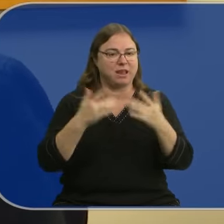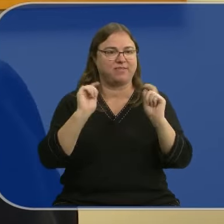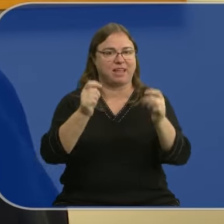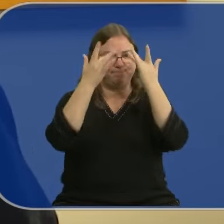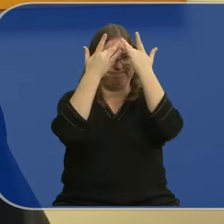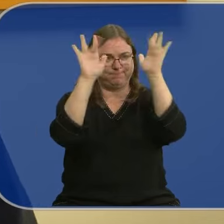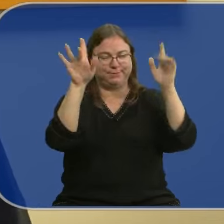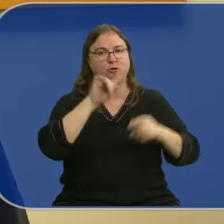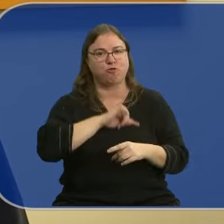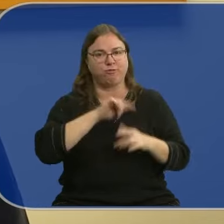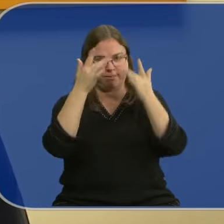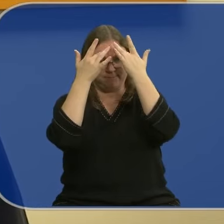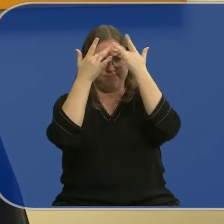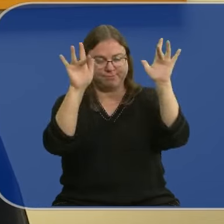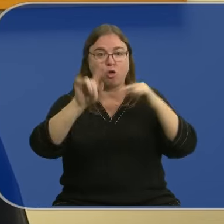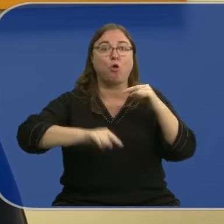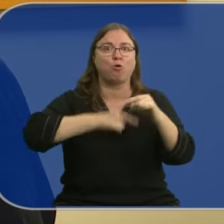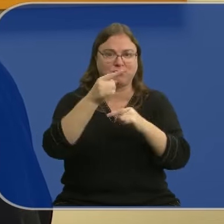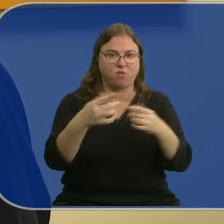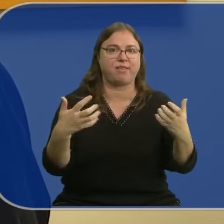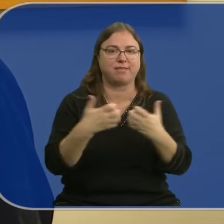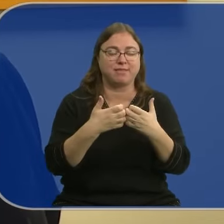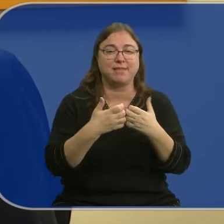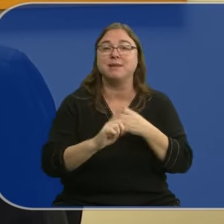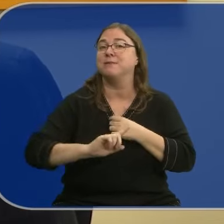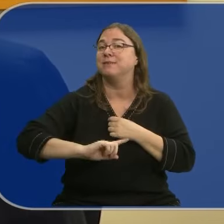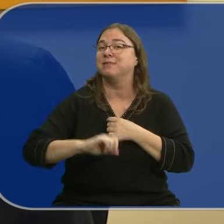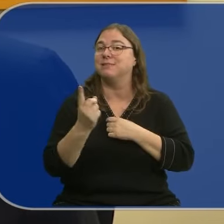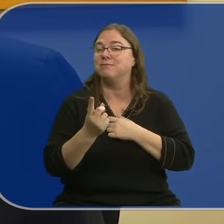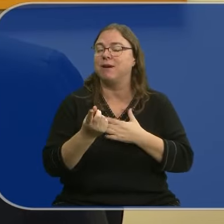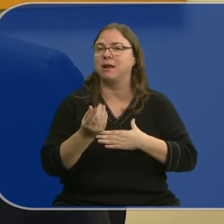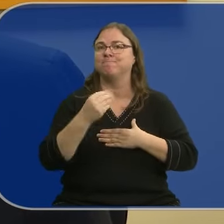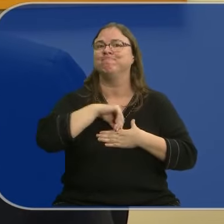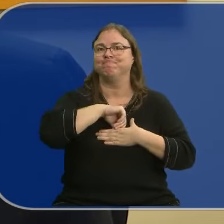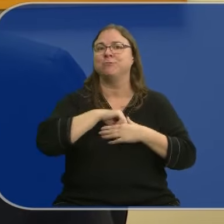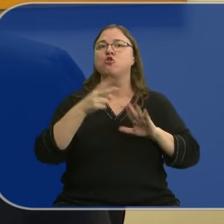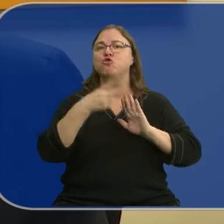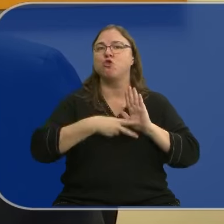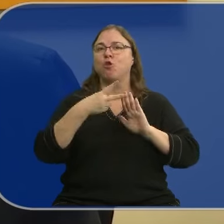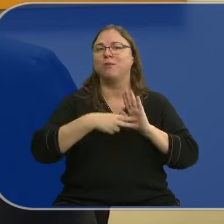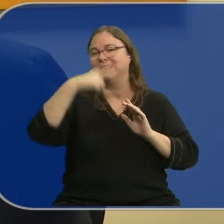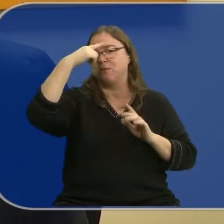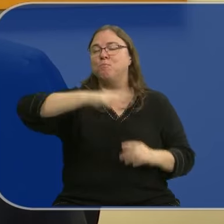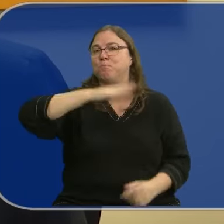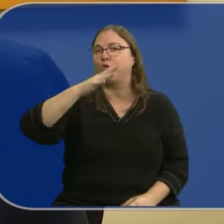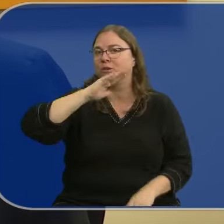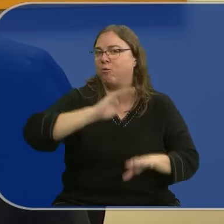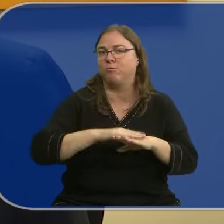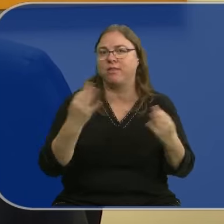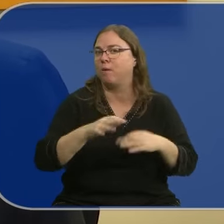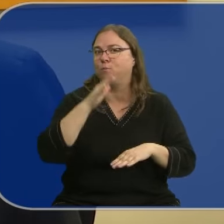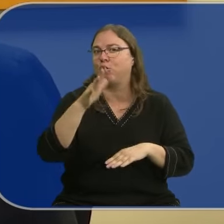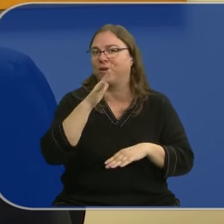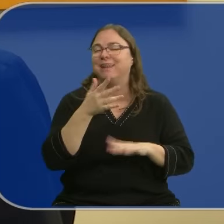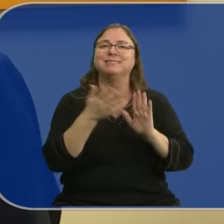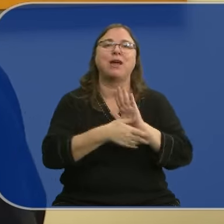sensibilizar y concienciar de las consecuencias del accidente. Se trata mucho más de interiorizar esas normas, de saber por qué hay que cumplir las normas,